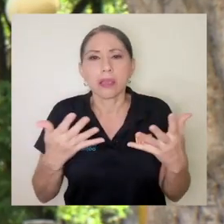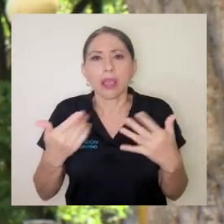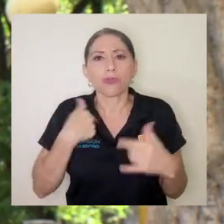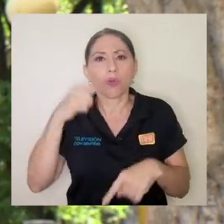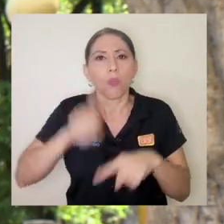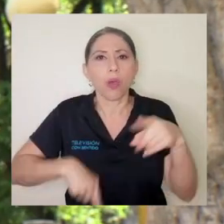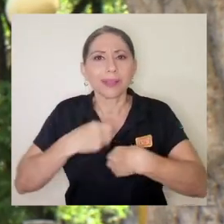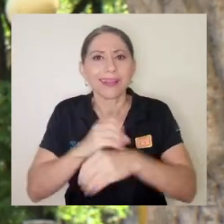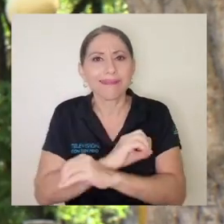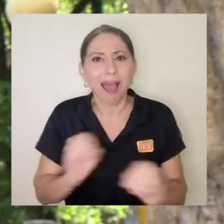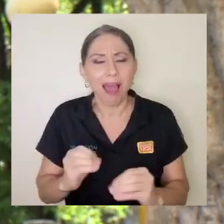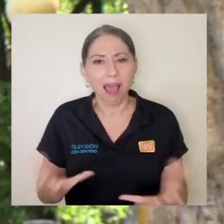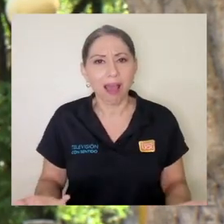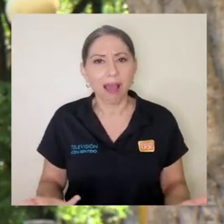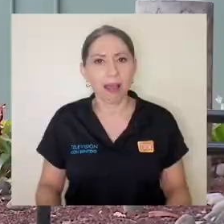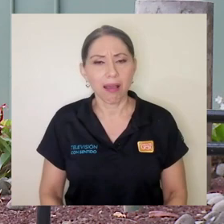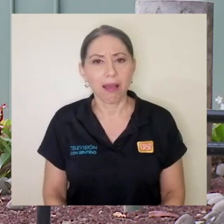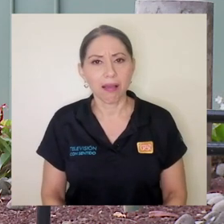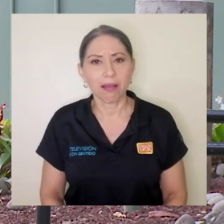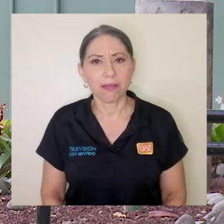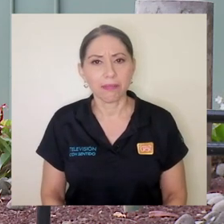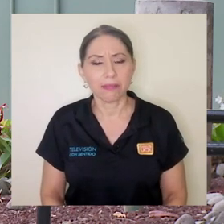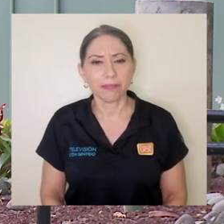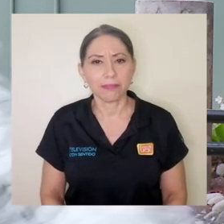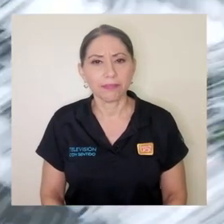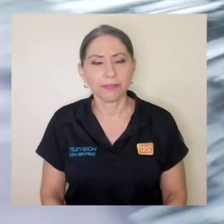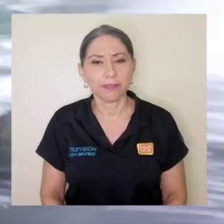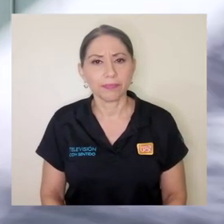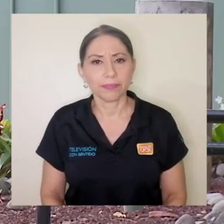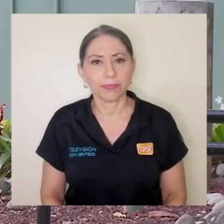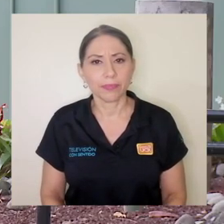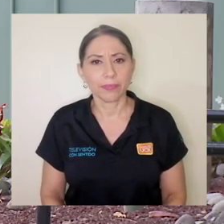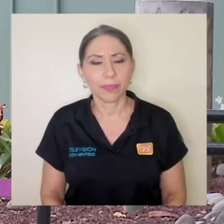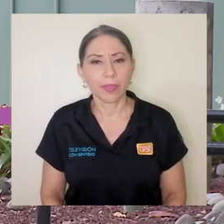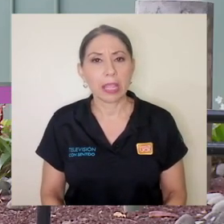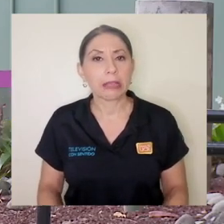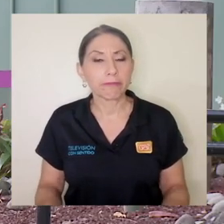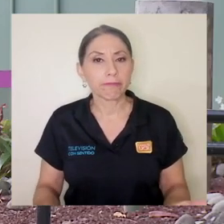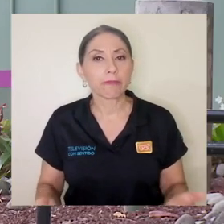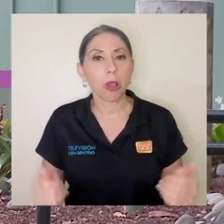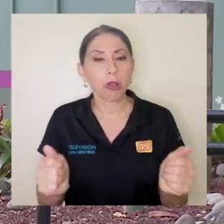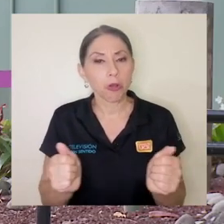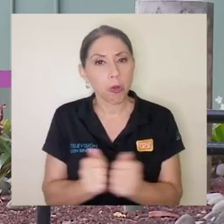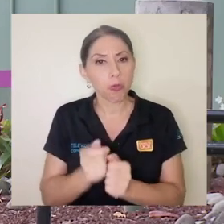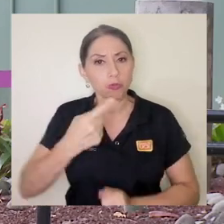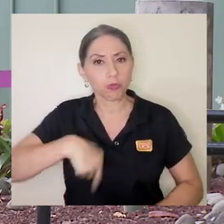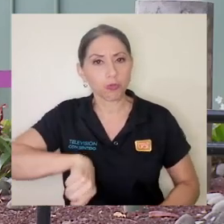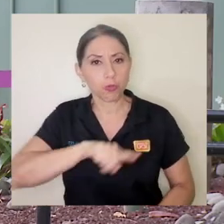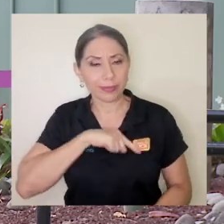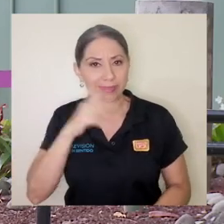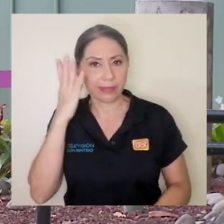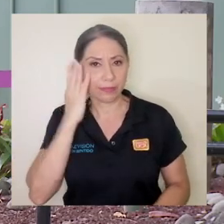no puedo hacer nada ante ella. Desde la experiencia que nosotros hemos podido